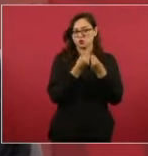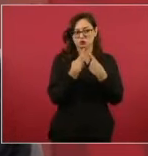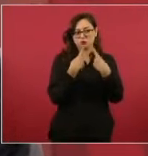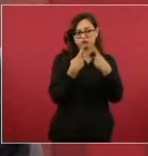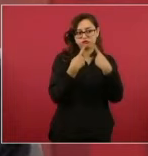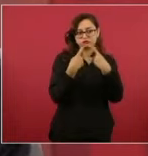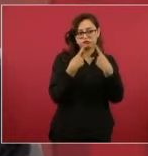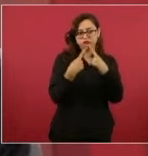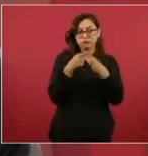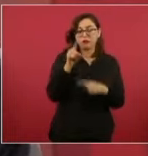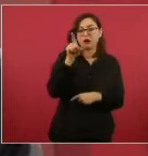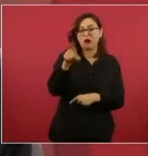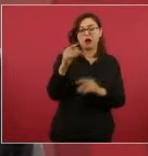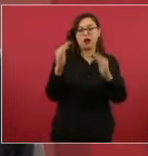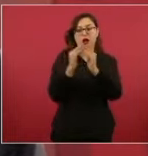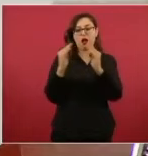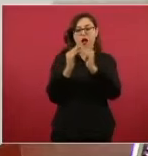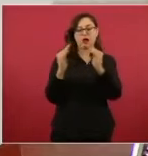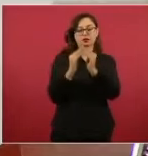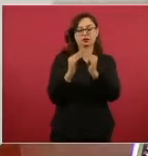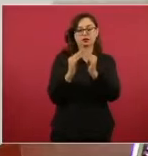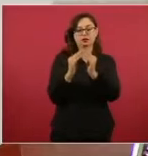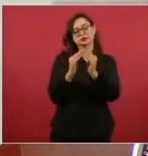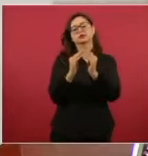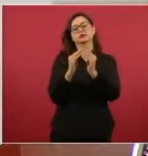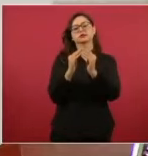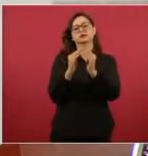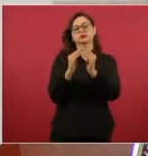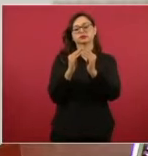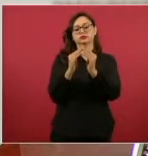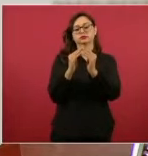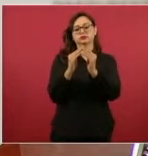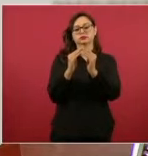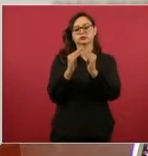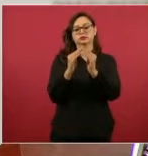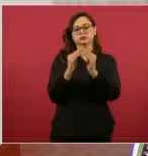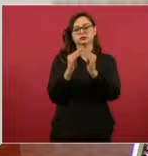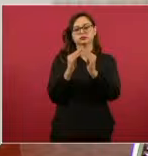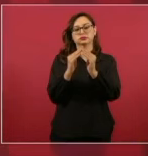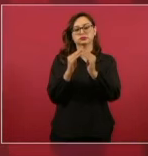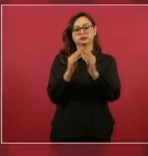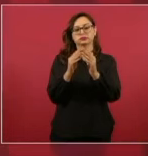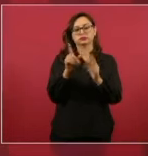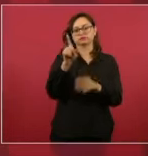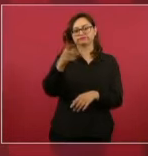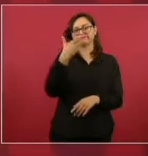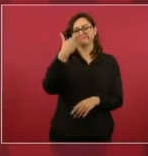de Saddam Hussein,